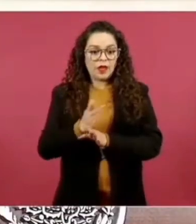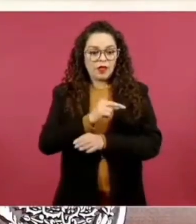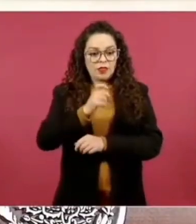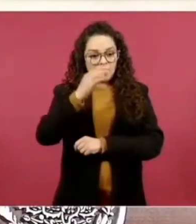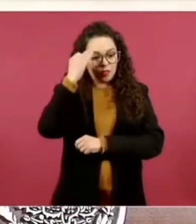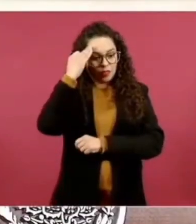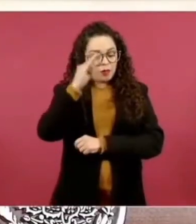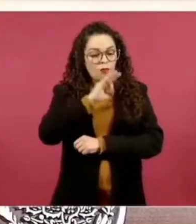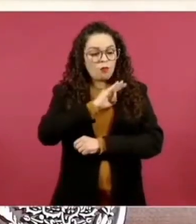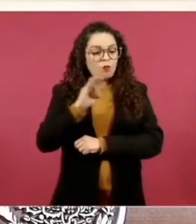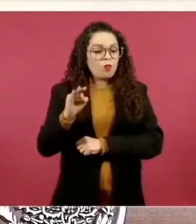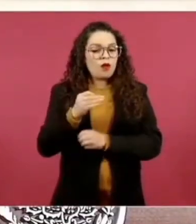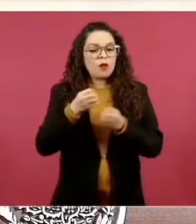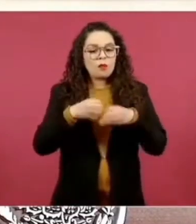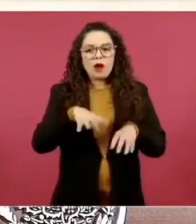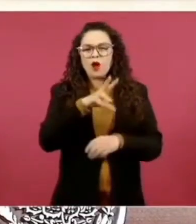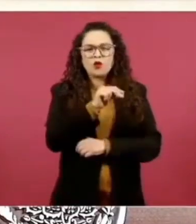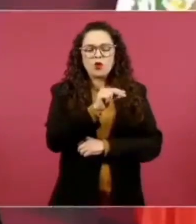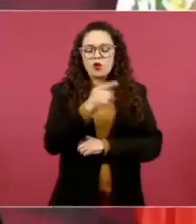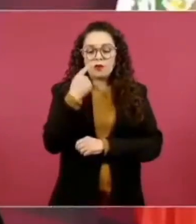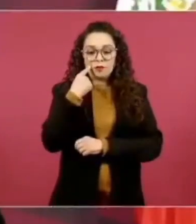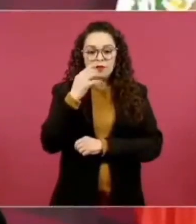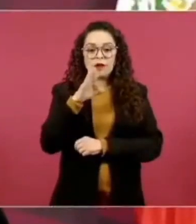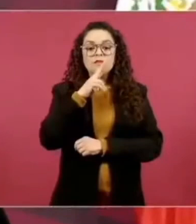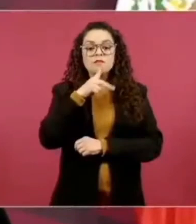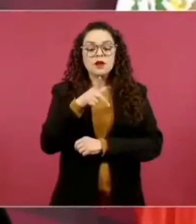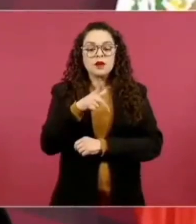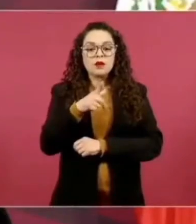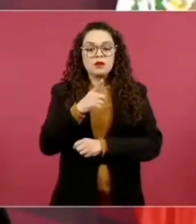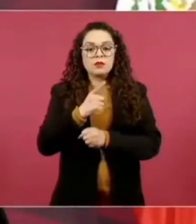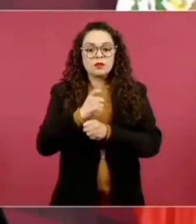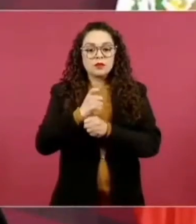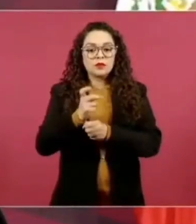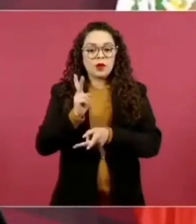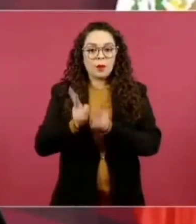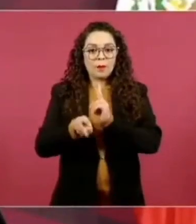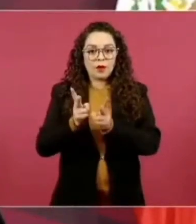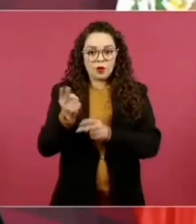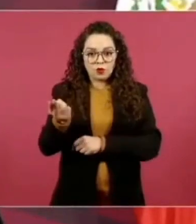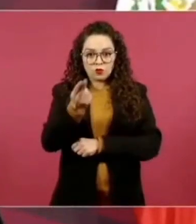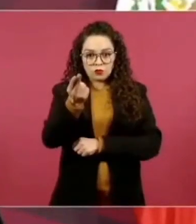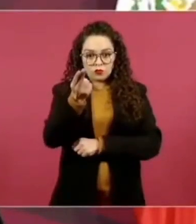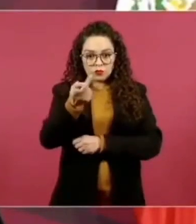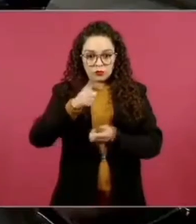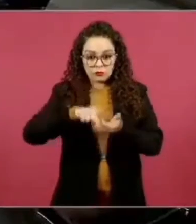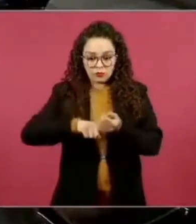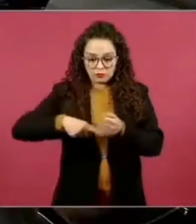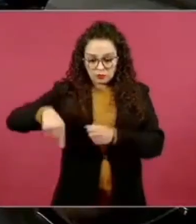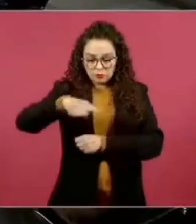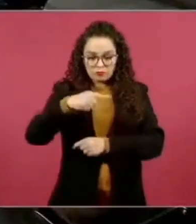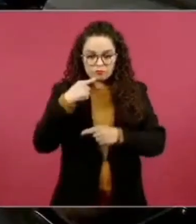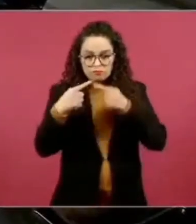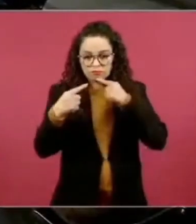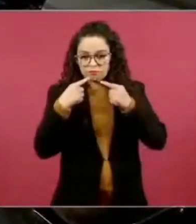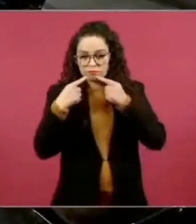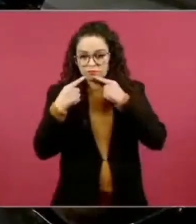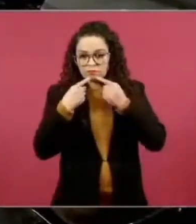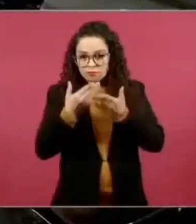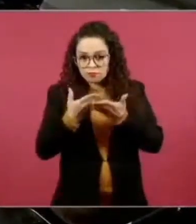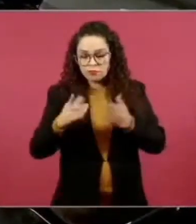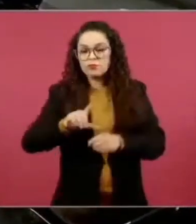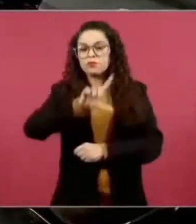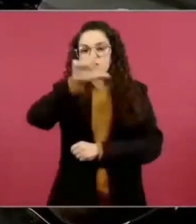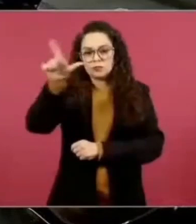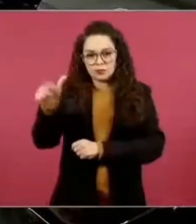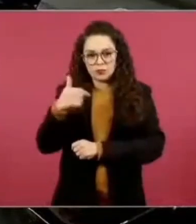que lo platiquen entre ustedes. Yo voy a hacerte llegar